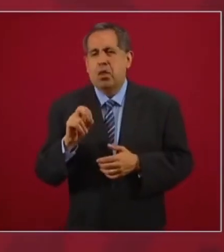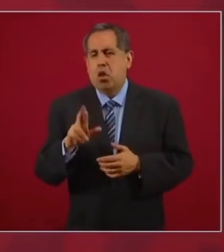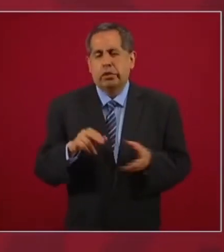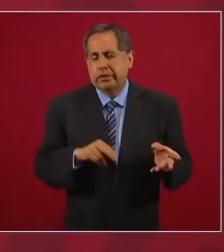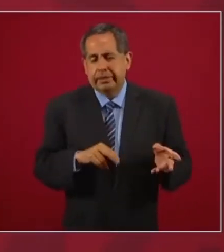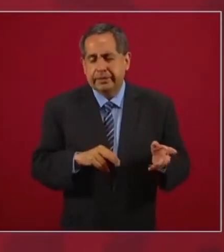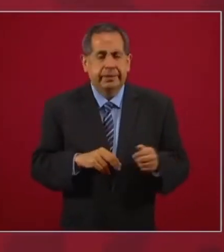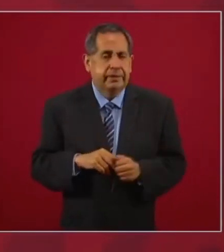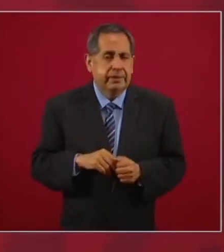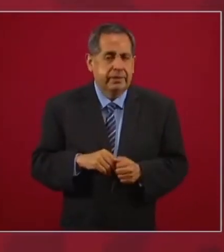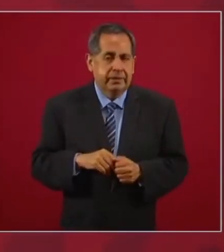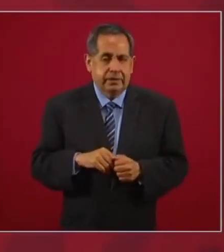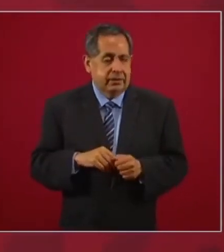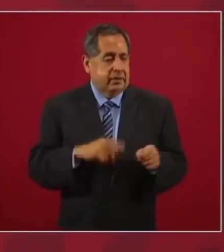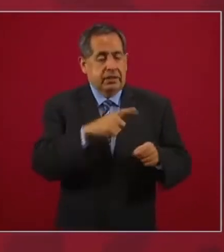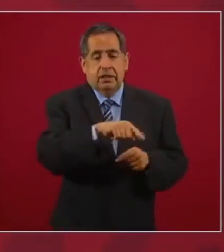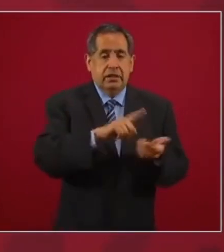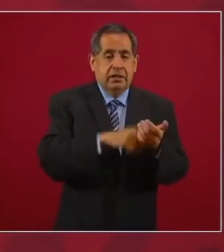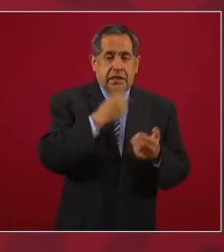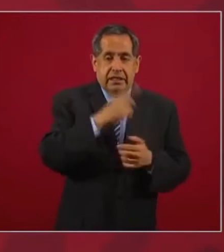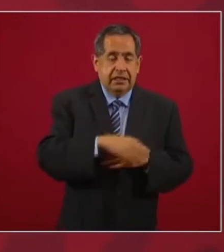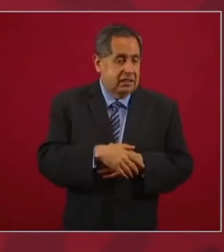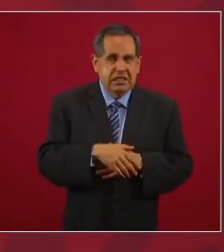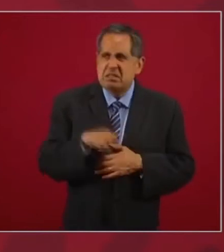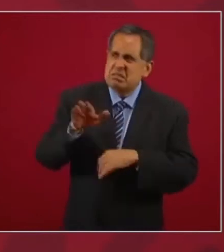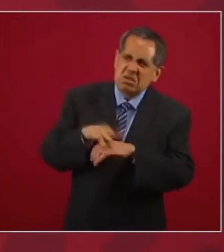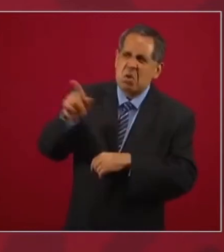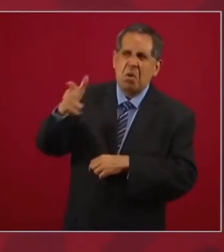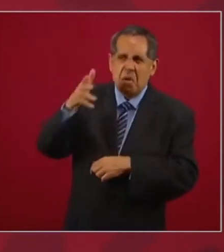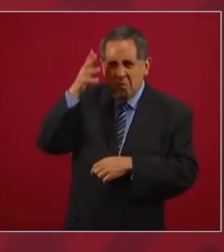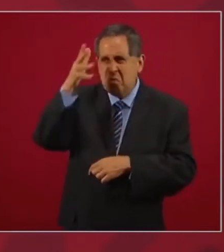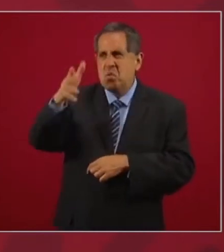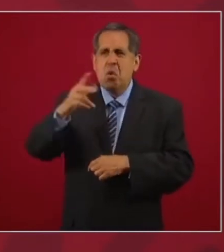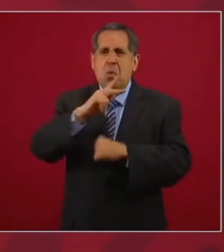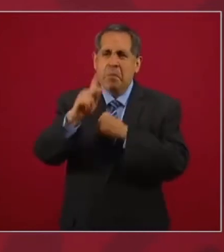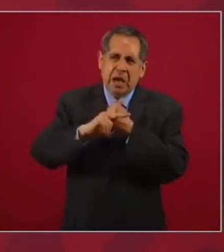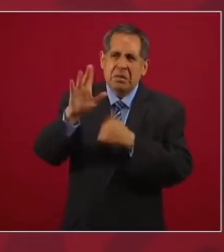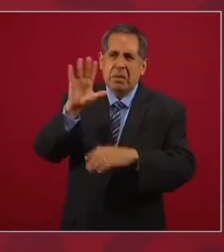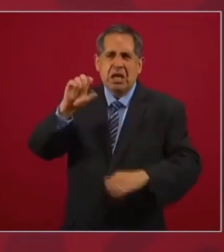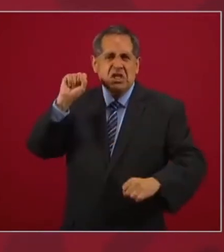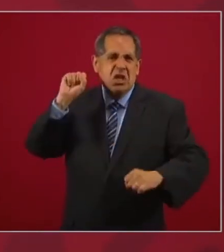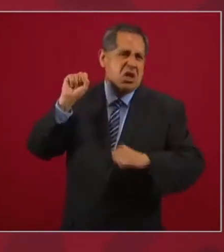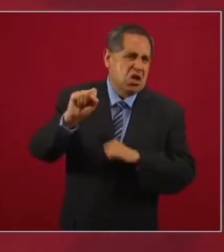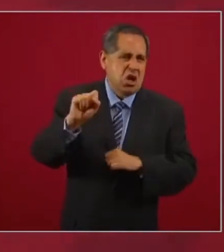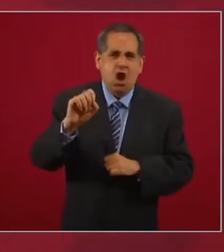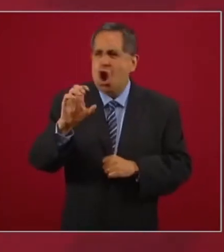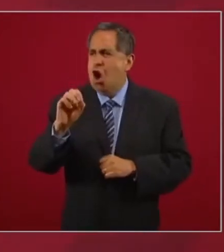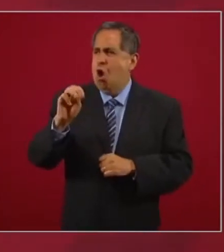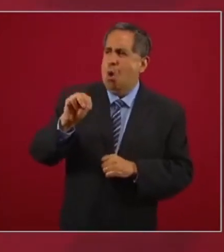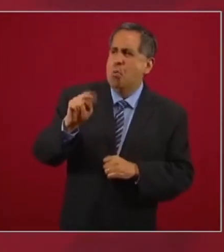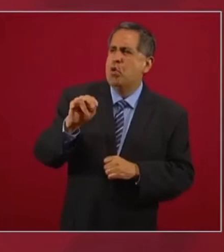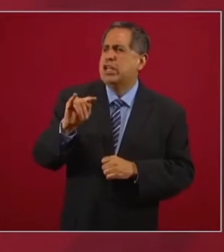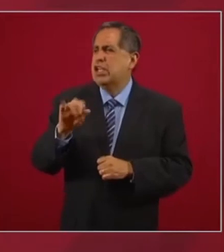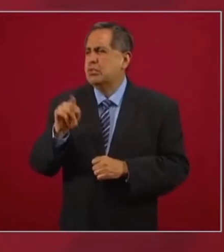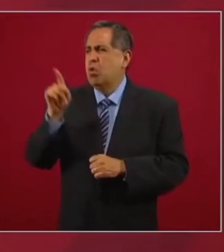está hablando de que estamos llevando al país al comunismo porque se atiende a la